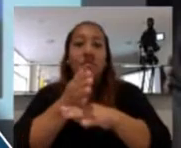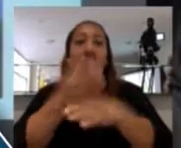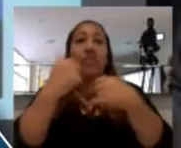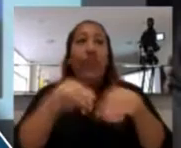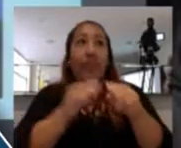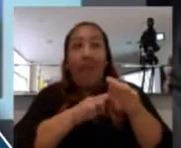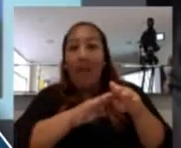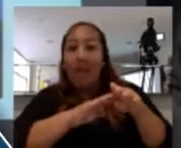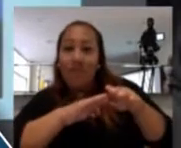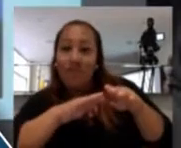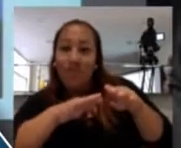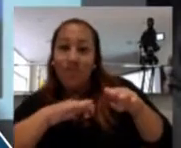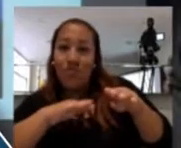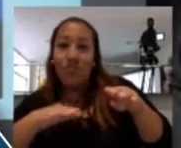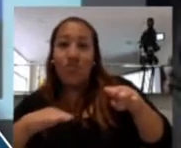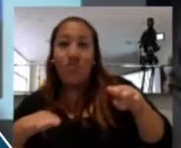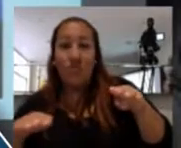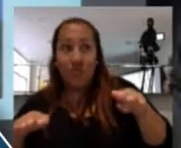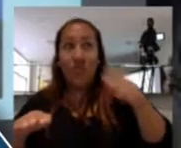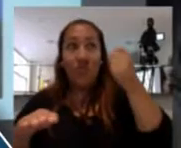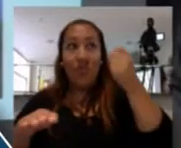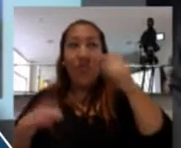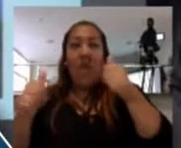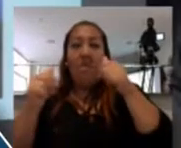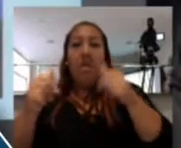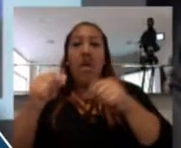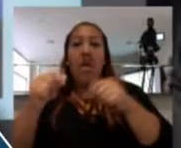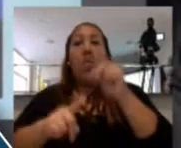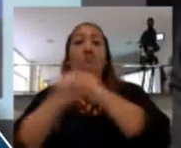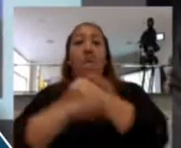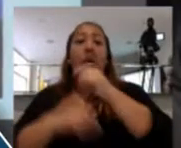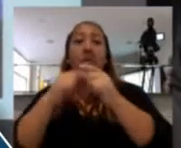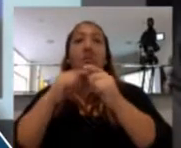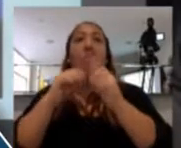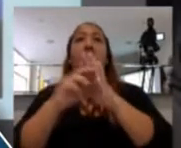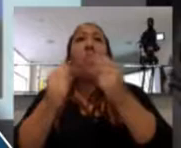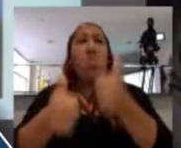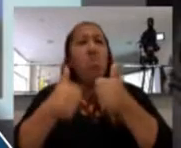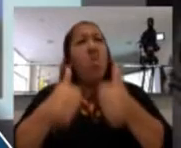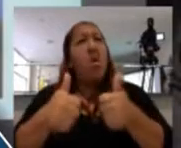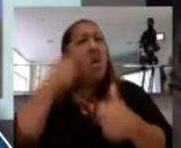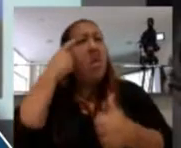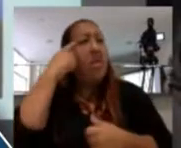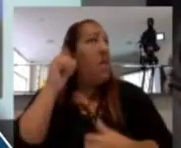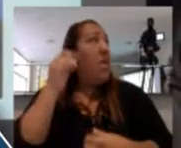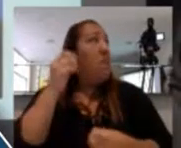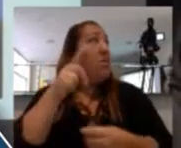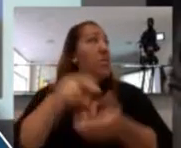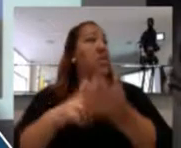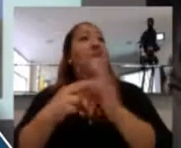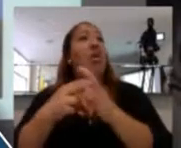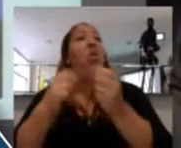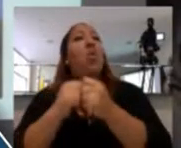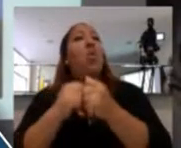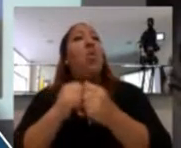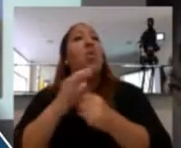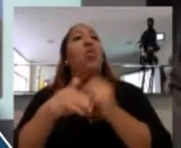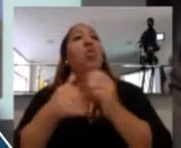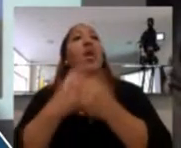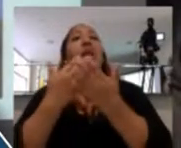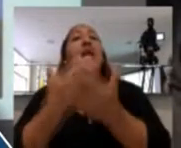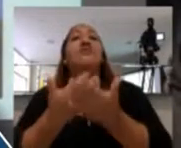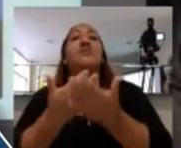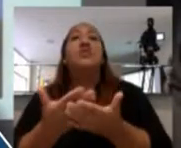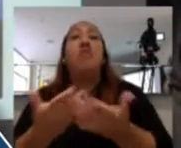logrado en la zona insular de los Países Bajos. Es muy interesante porque esto es una suerte corolario de todas las